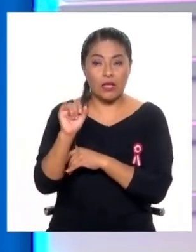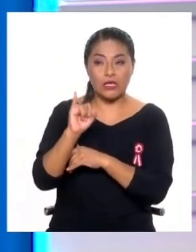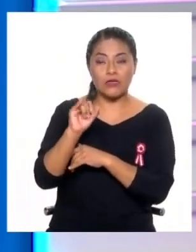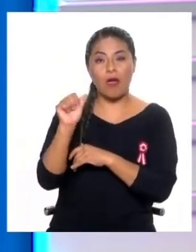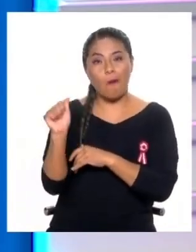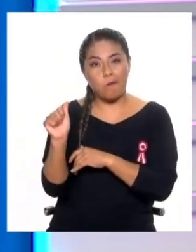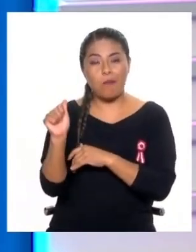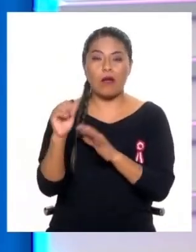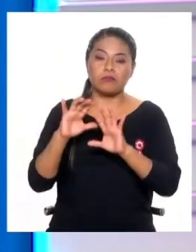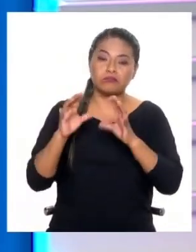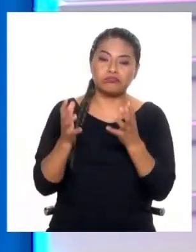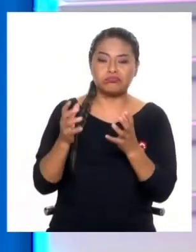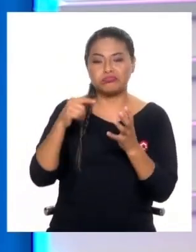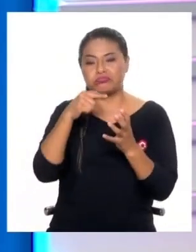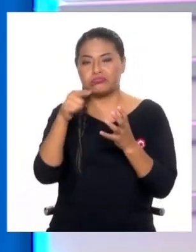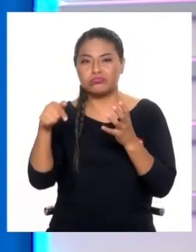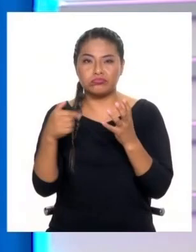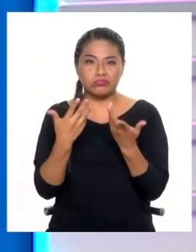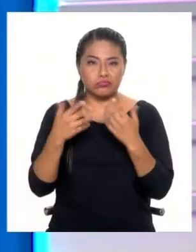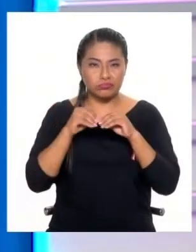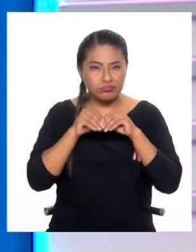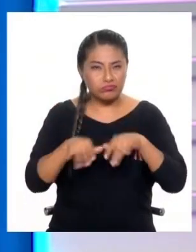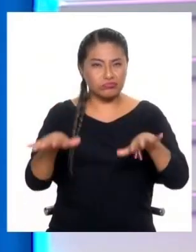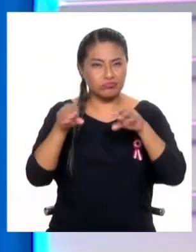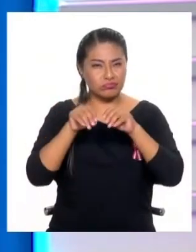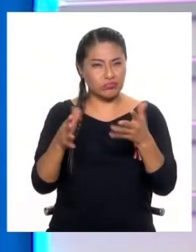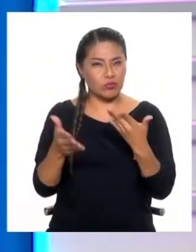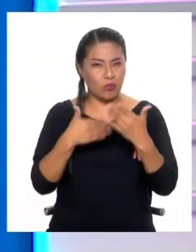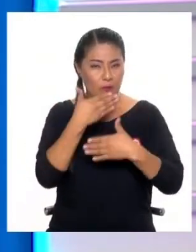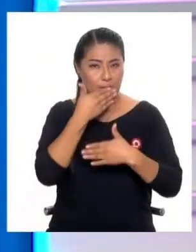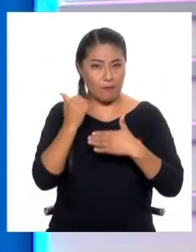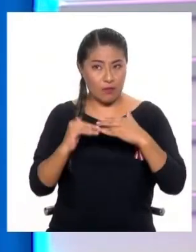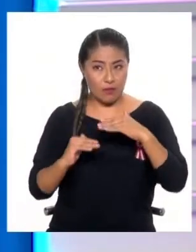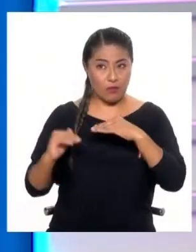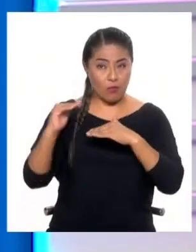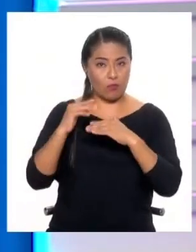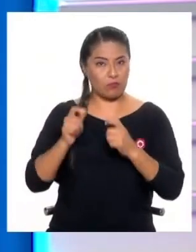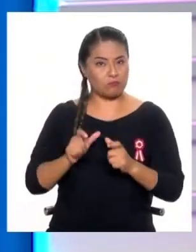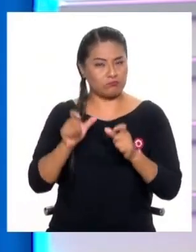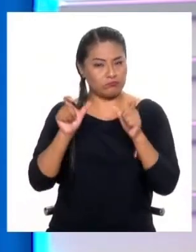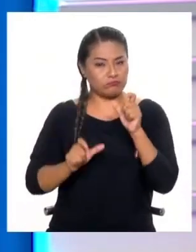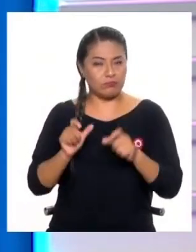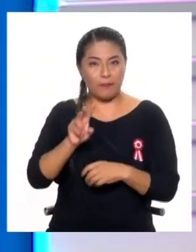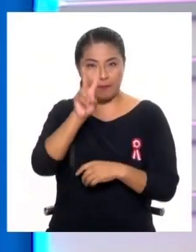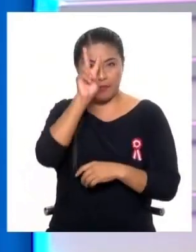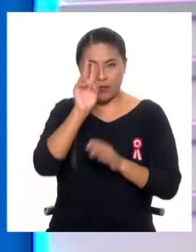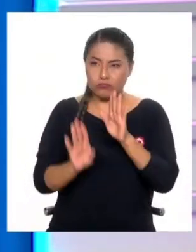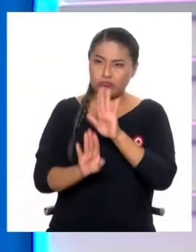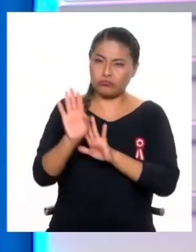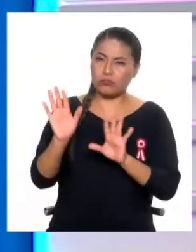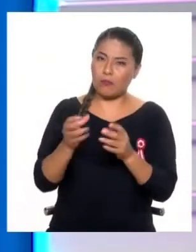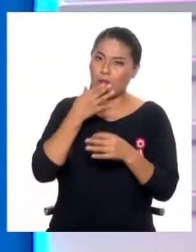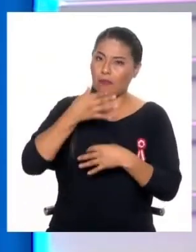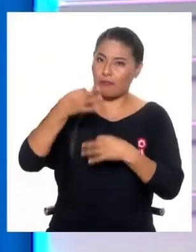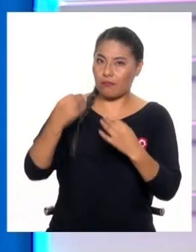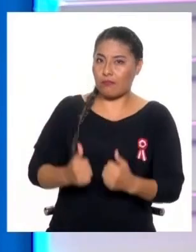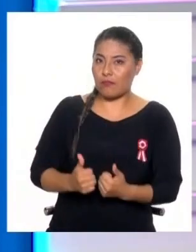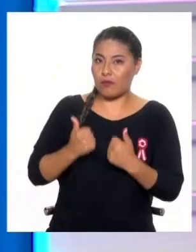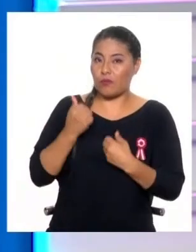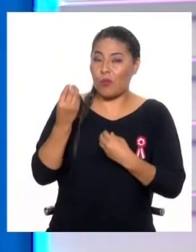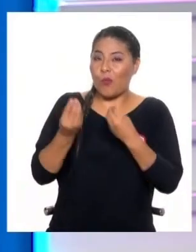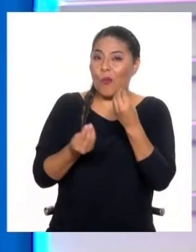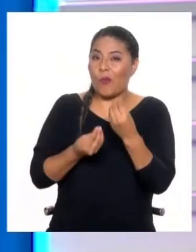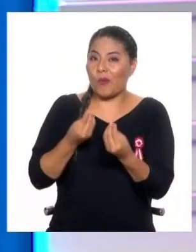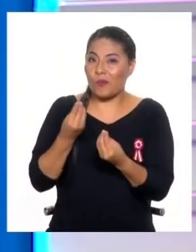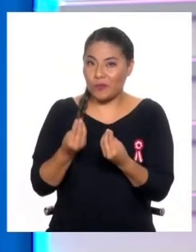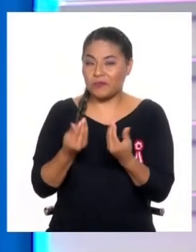regulándola porque se entiende que esto va a ayudar a la mejor calidad de vida de todos los peruanos. ¿Y cómo se va a producir eso? Es lo que hoy día vamos a tratar